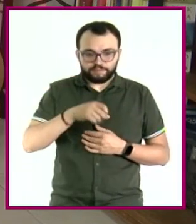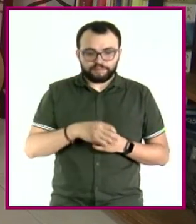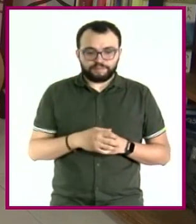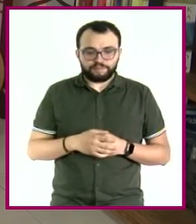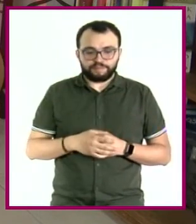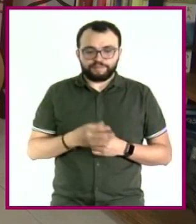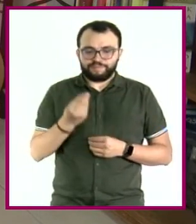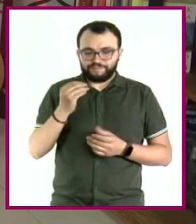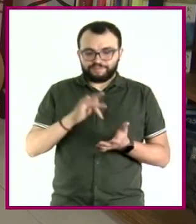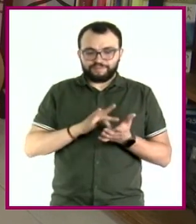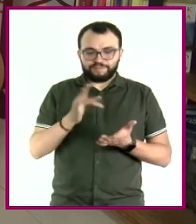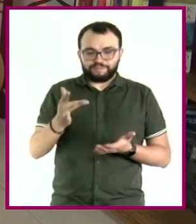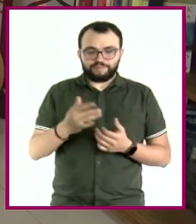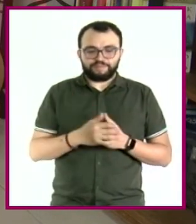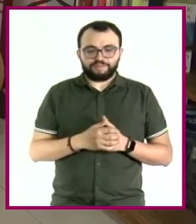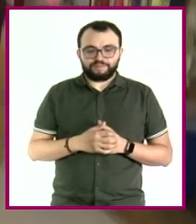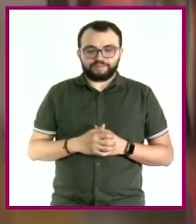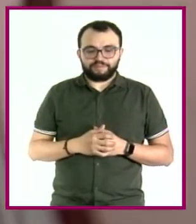Gracias.